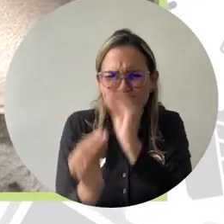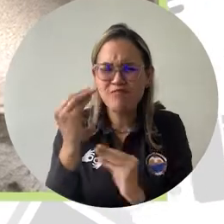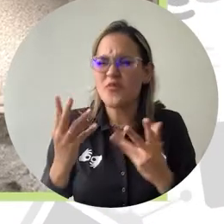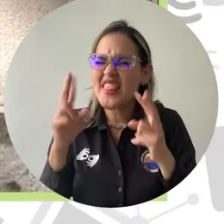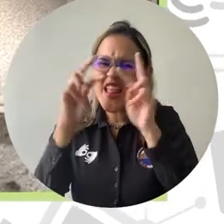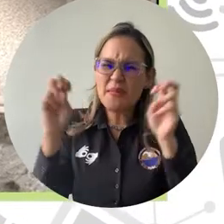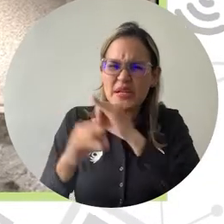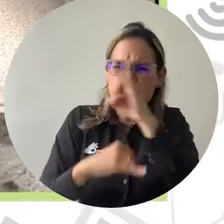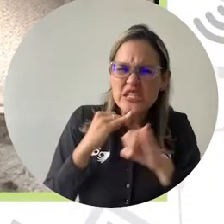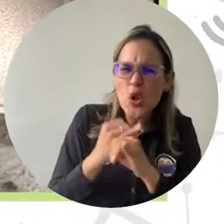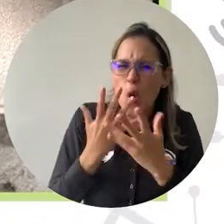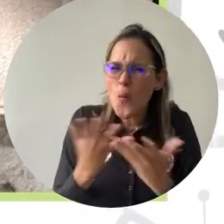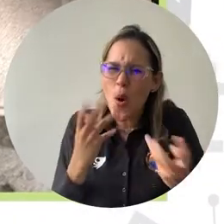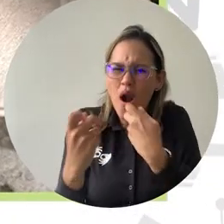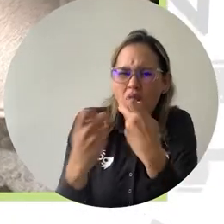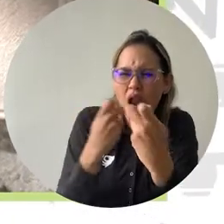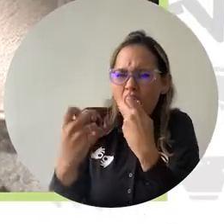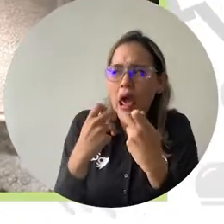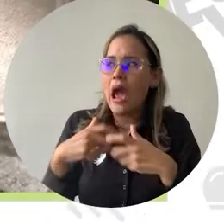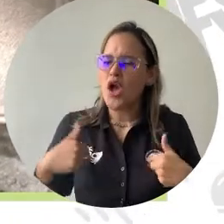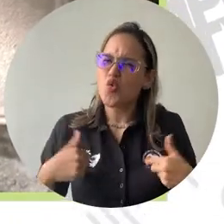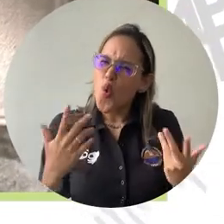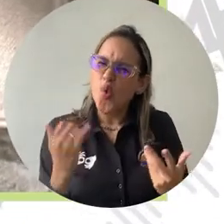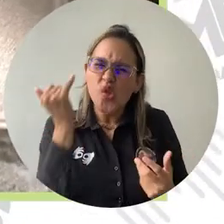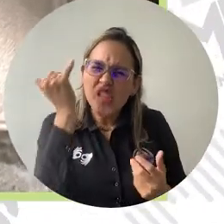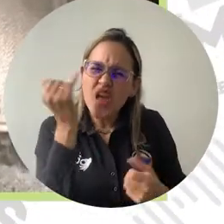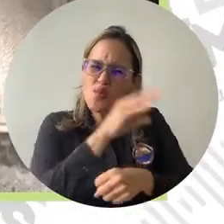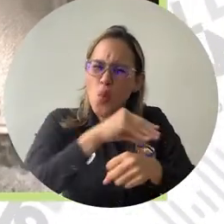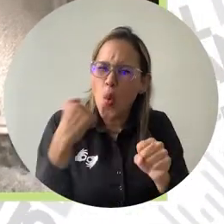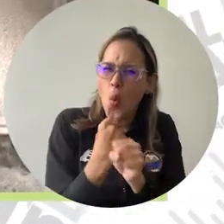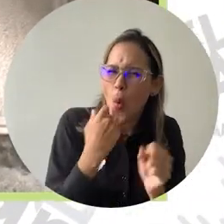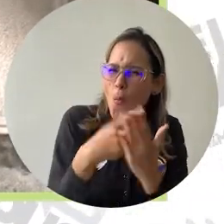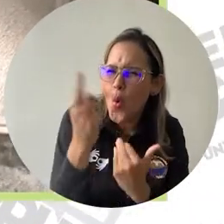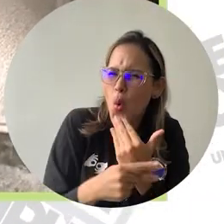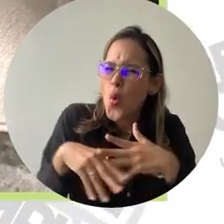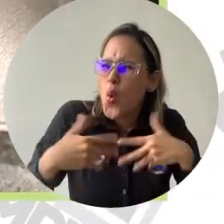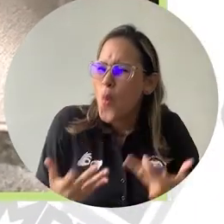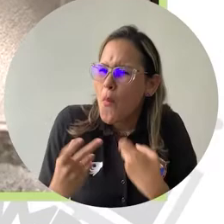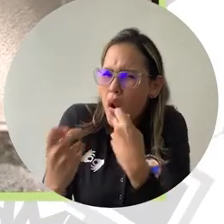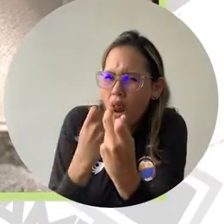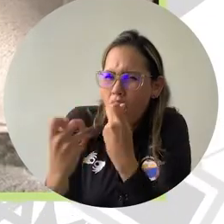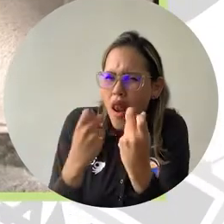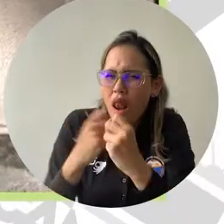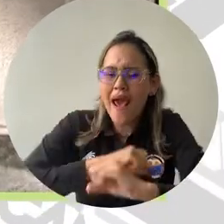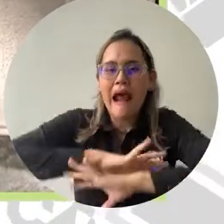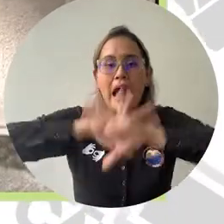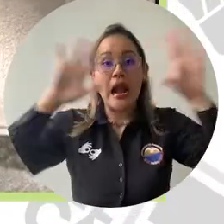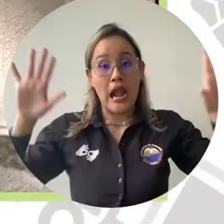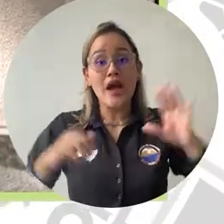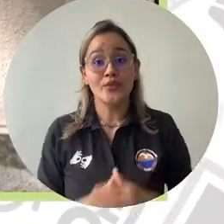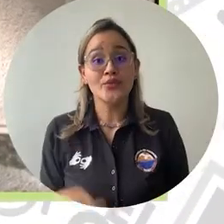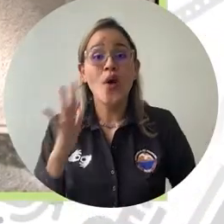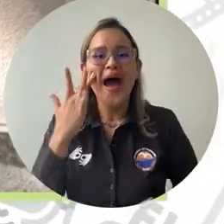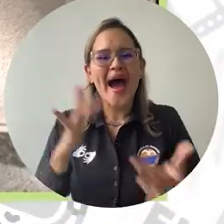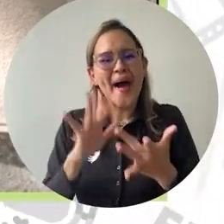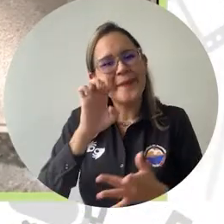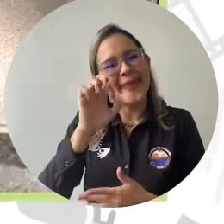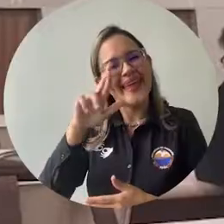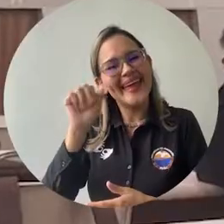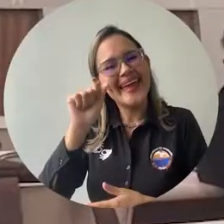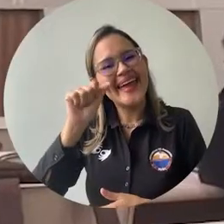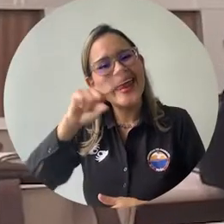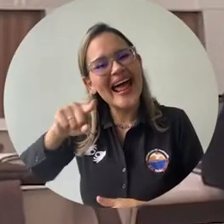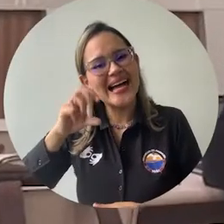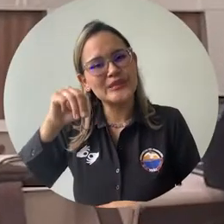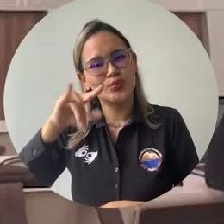temas de internacionalización, también en gestión de proyectos de movilidad Erasmus y Erasmus+, y también tuve la oportunidad de